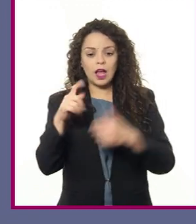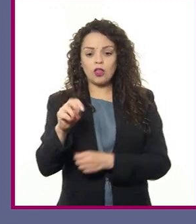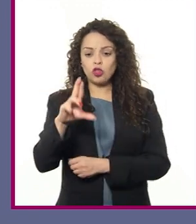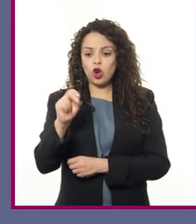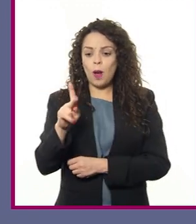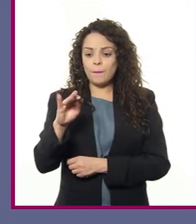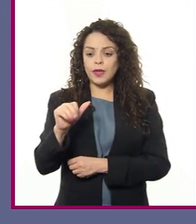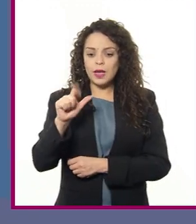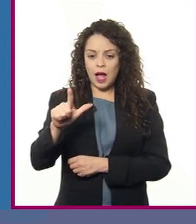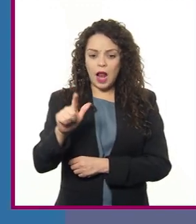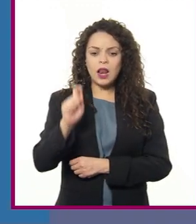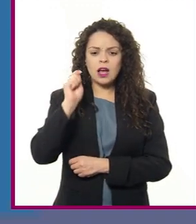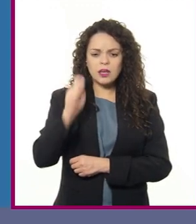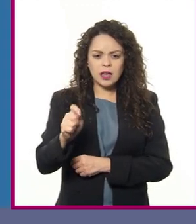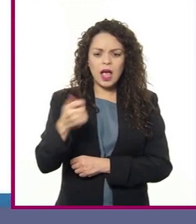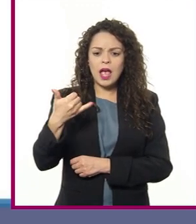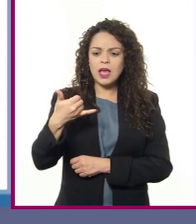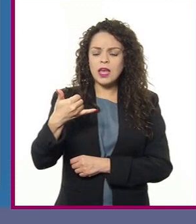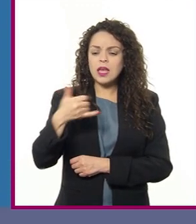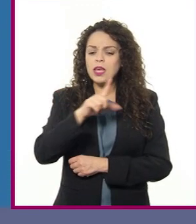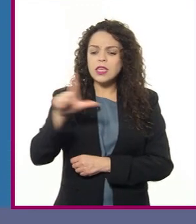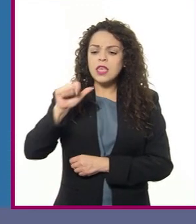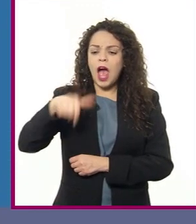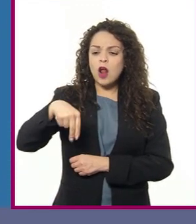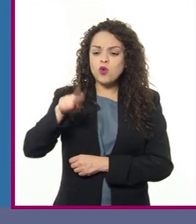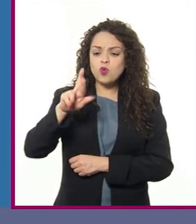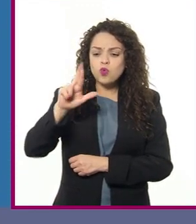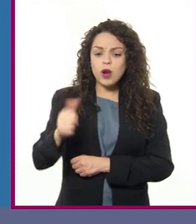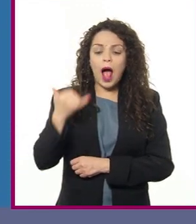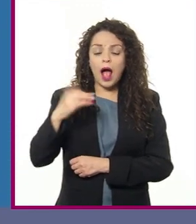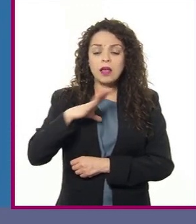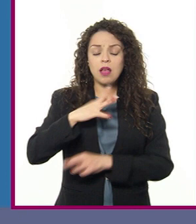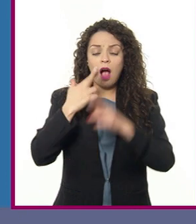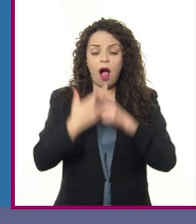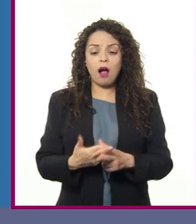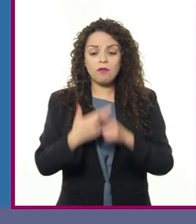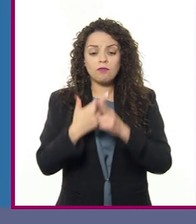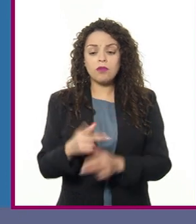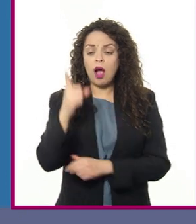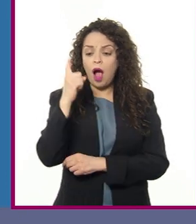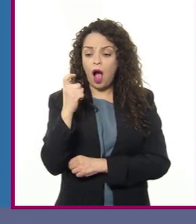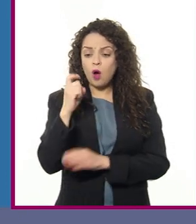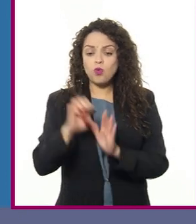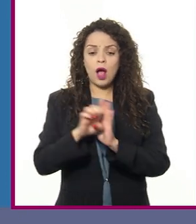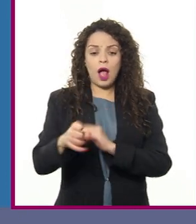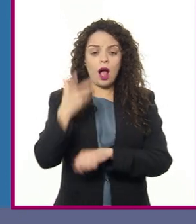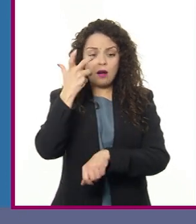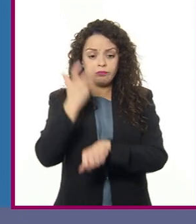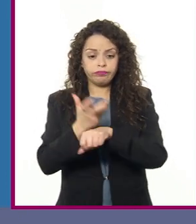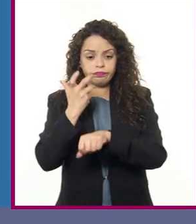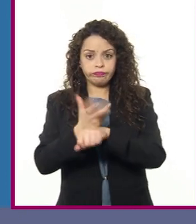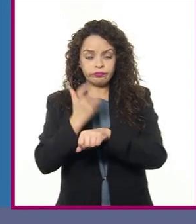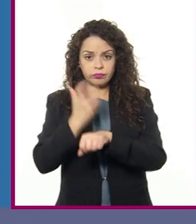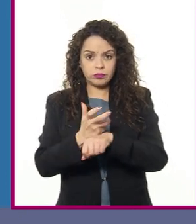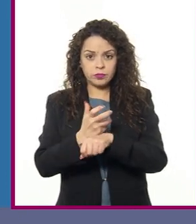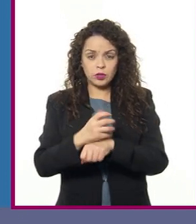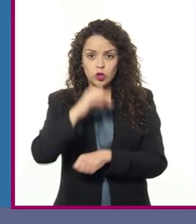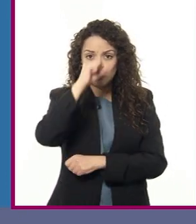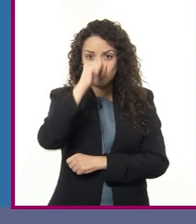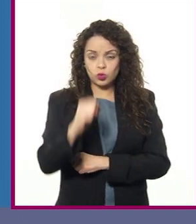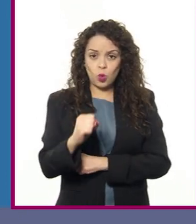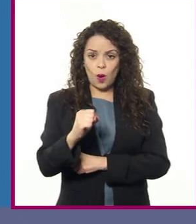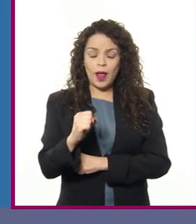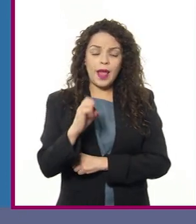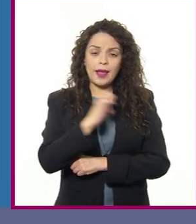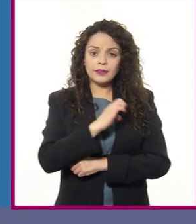templados, así como disponibilidad de agua. Por ejemplo, Estados Unidos de América, el sureste de Canadá,